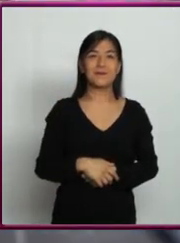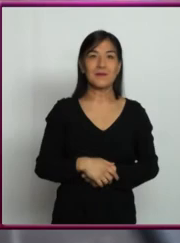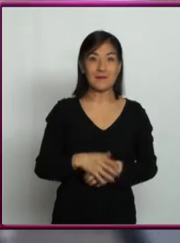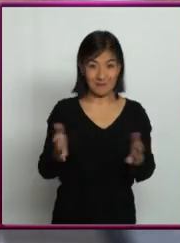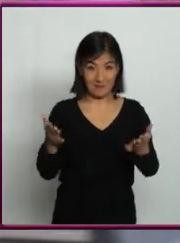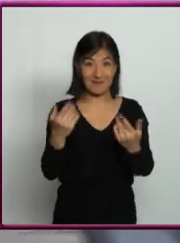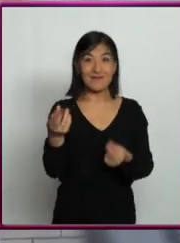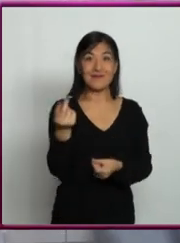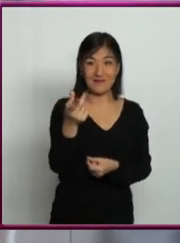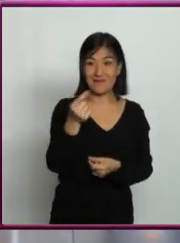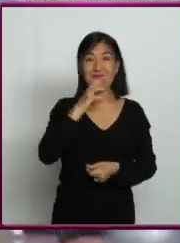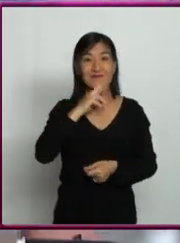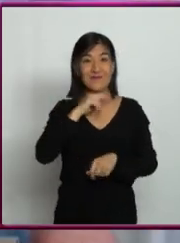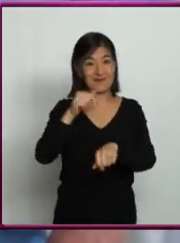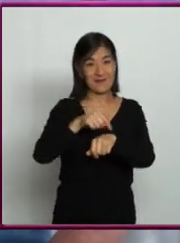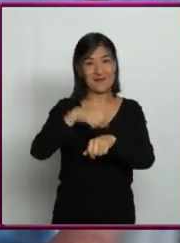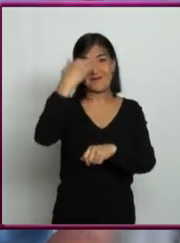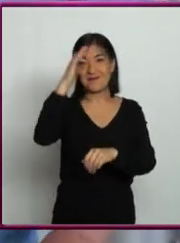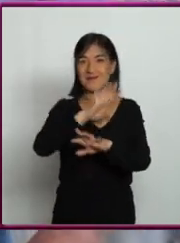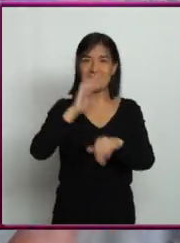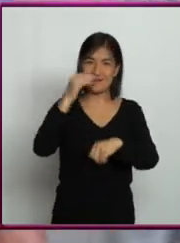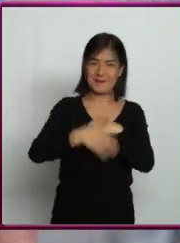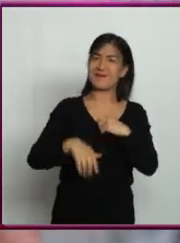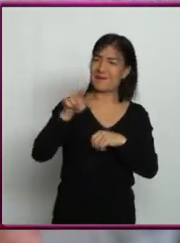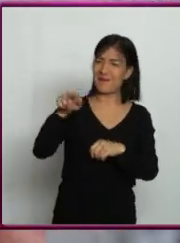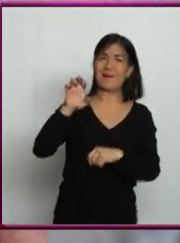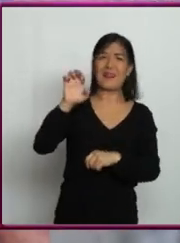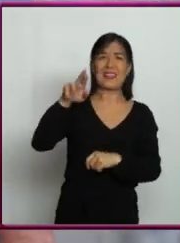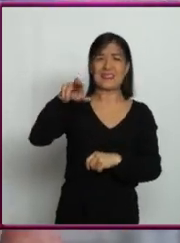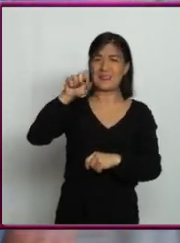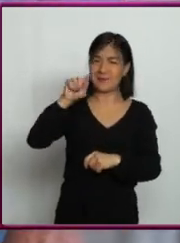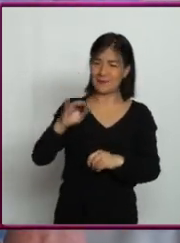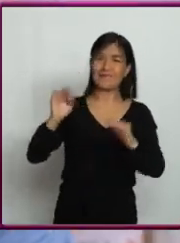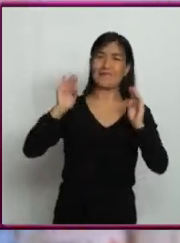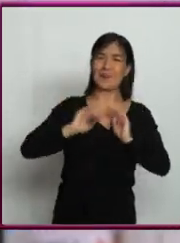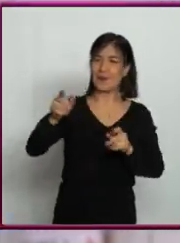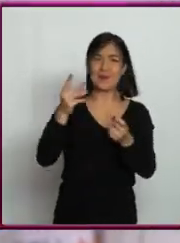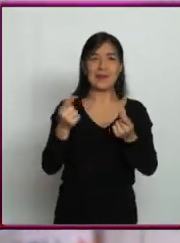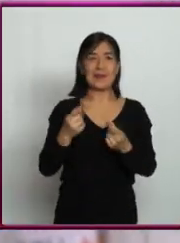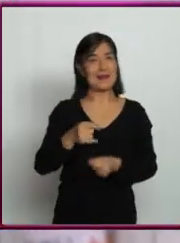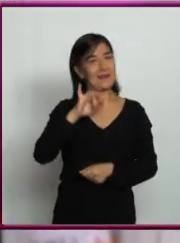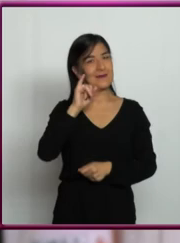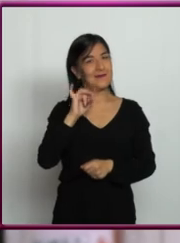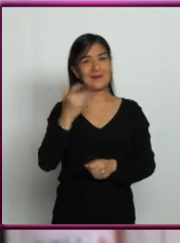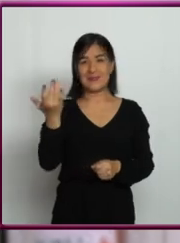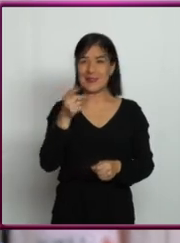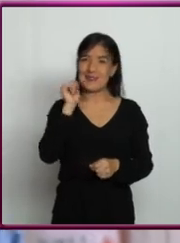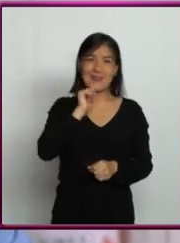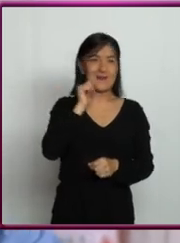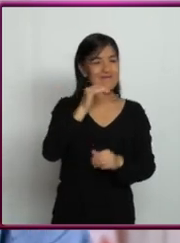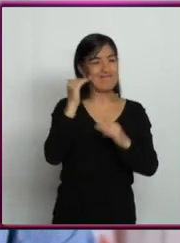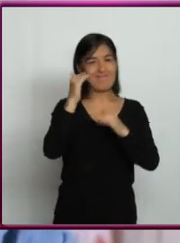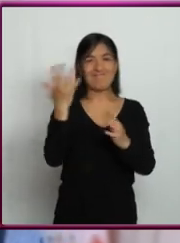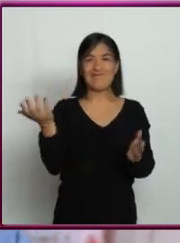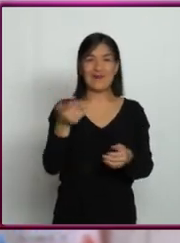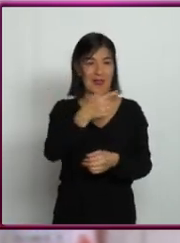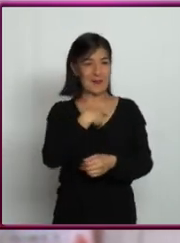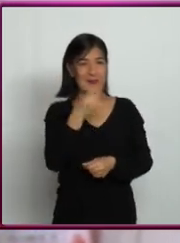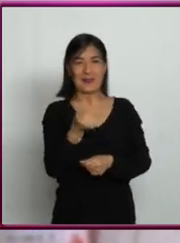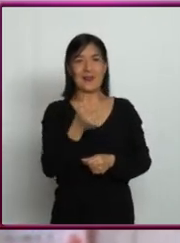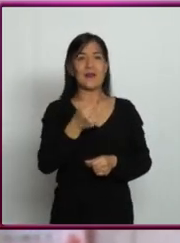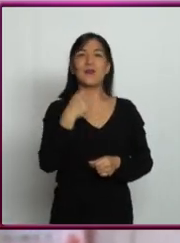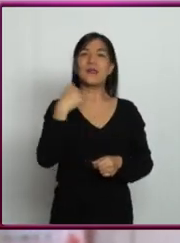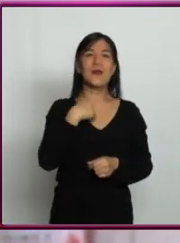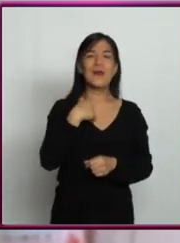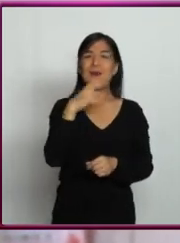que acelerar. Se nos termina el tiempo. Ay, Ernesto, tú siempre a las carreras. Elemental, mi meditabunda, amiga. No me quiero